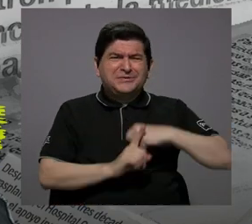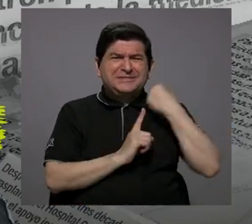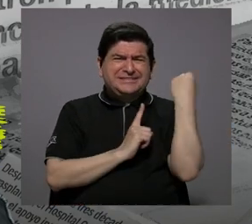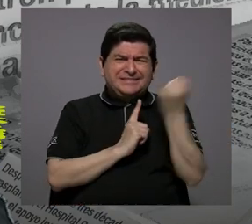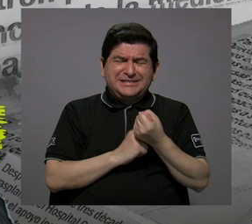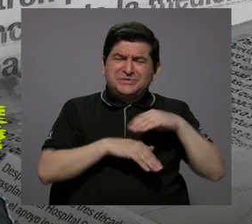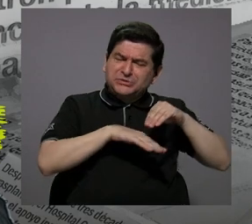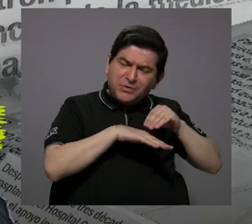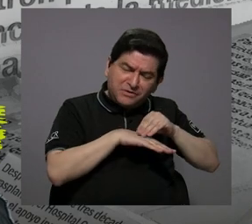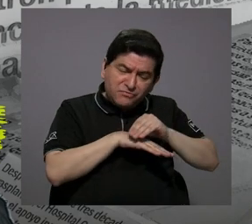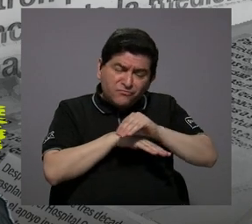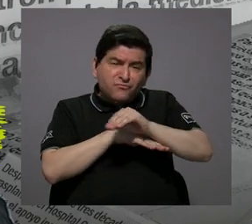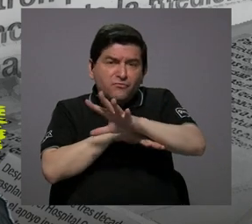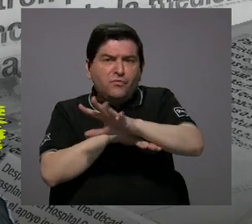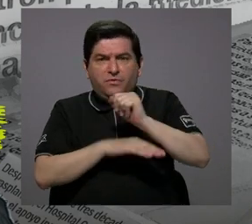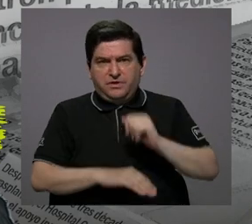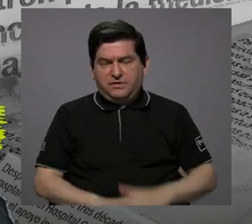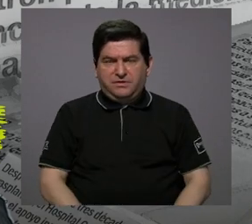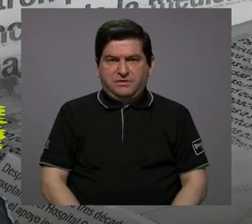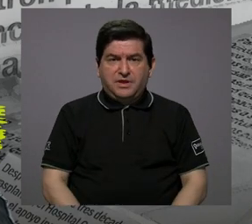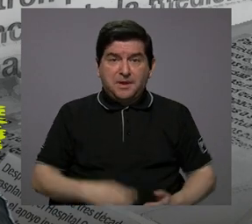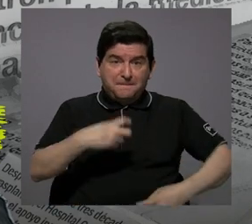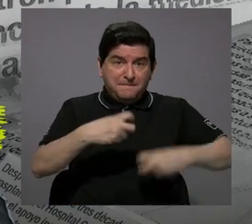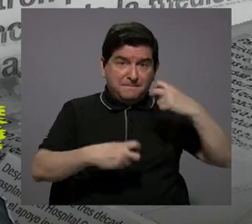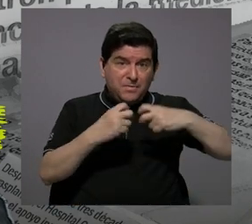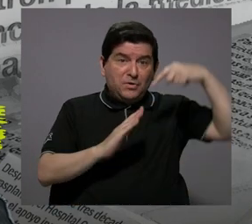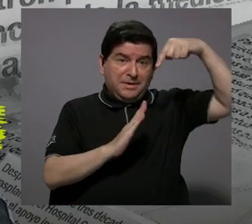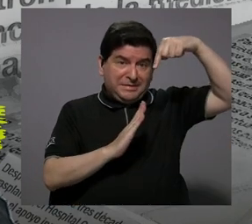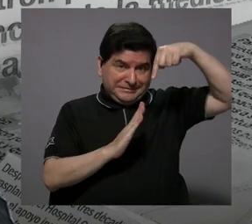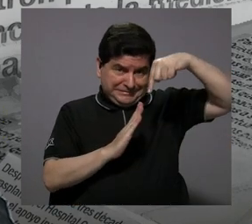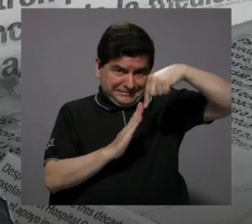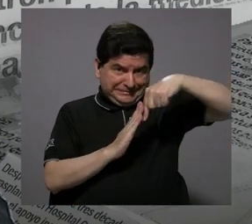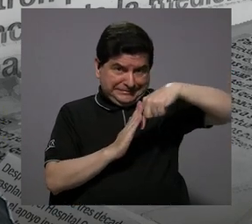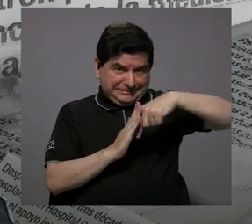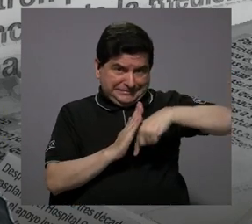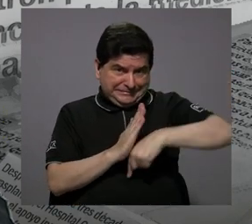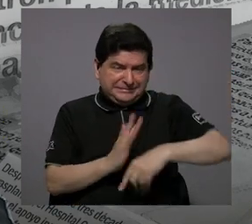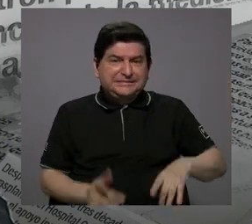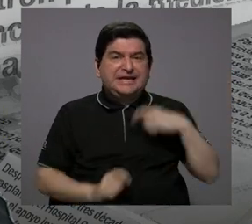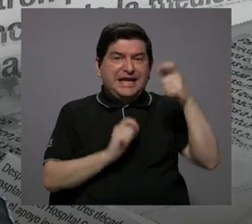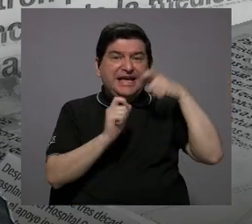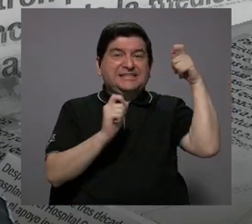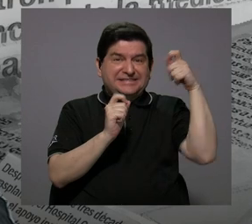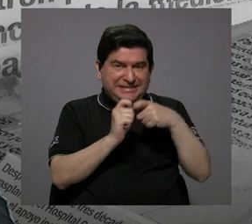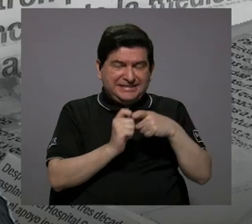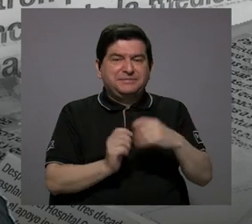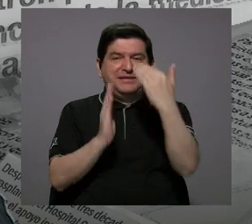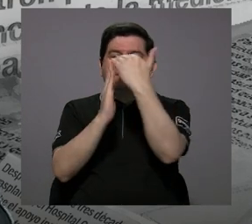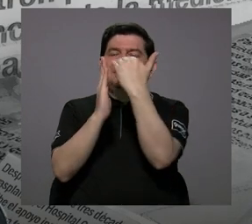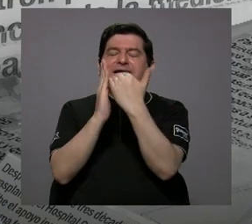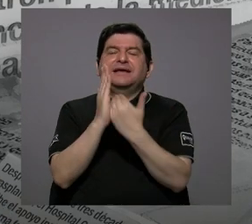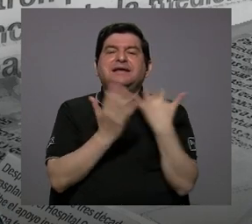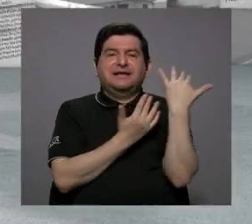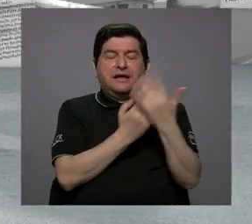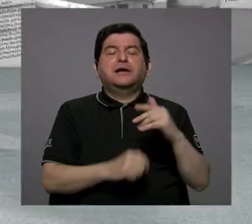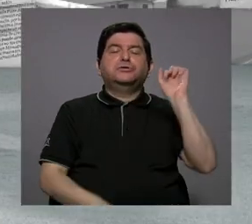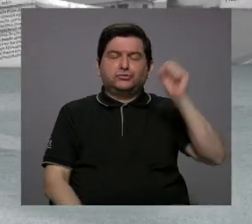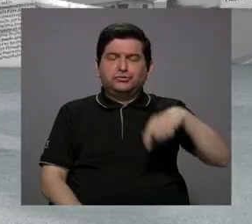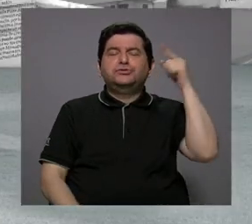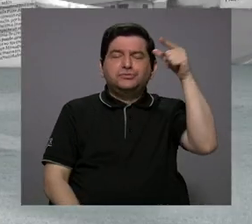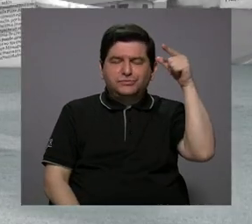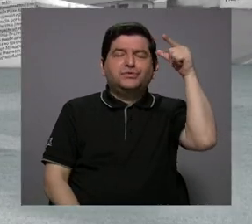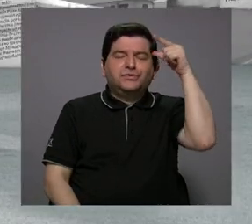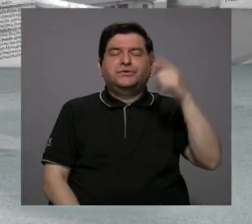que ha incidido en que los problemas se agudicen específicamente en las listas de espera. Por supuesto,